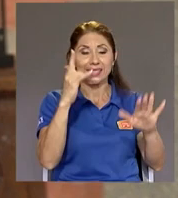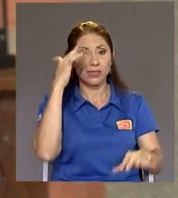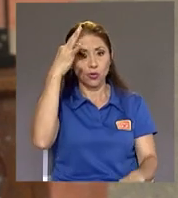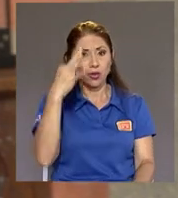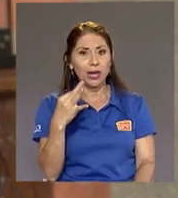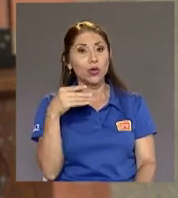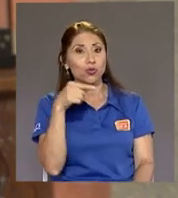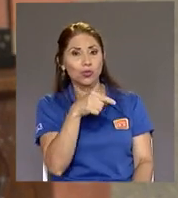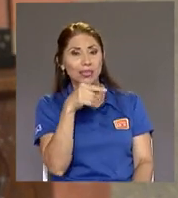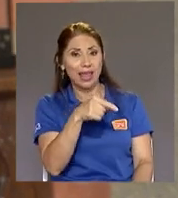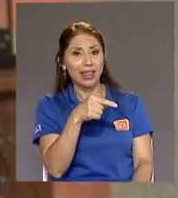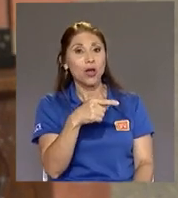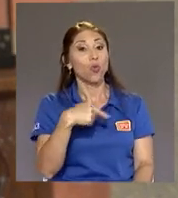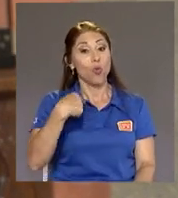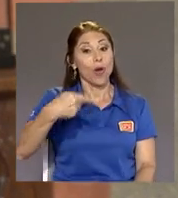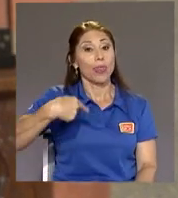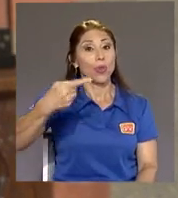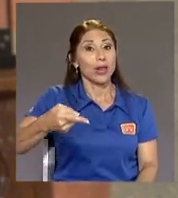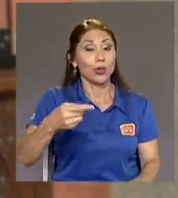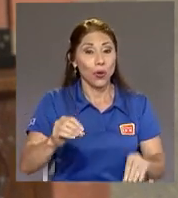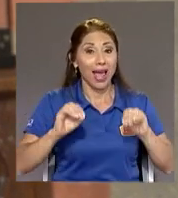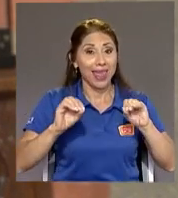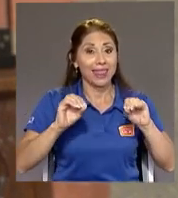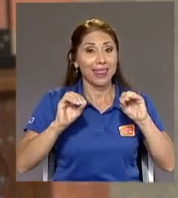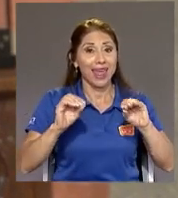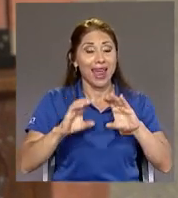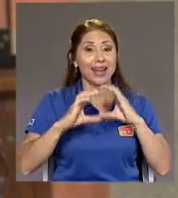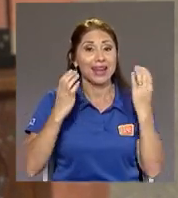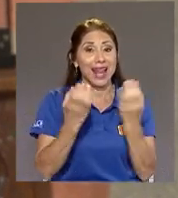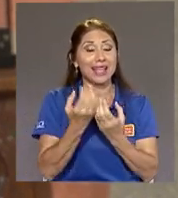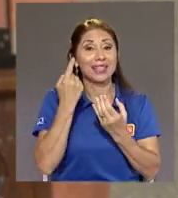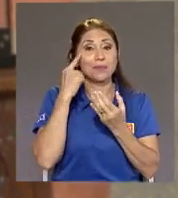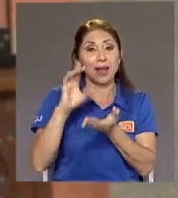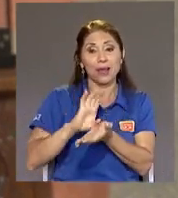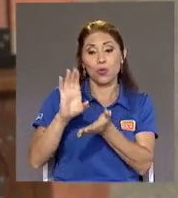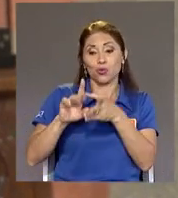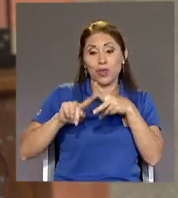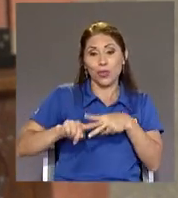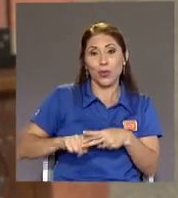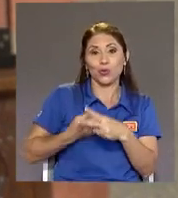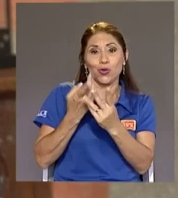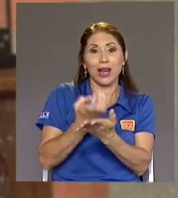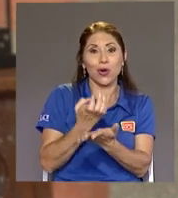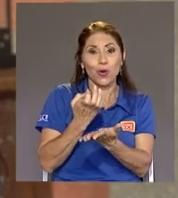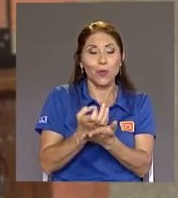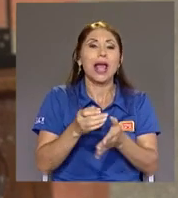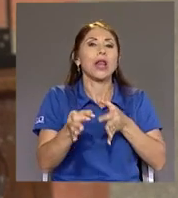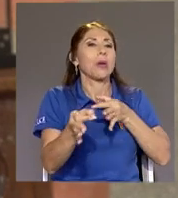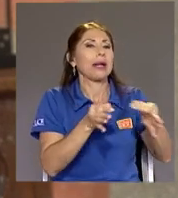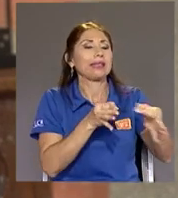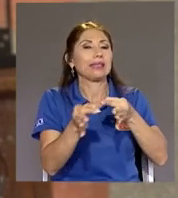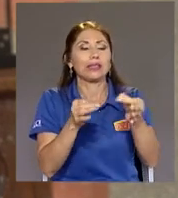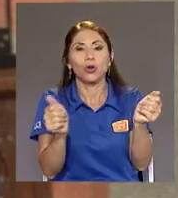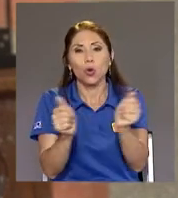le toque Dar clases Para introducción Lo va a hacer Con enorme Con la misma Claridad Y